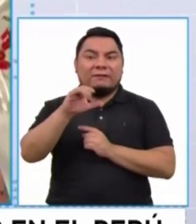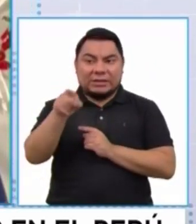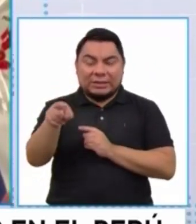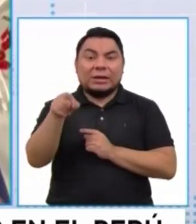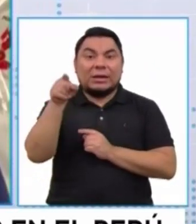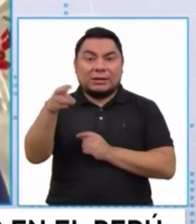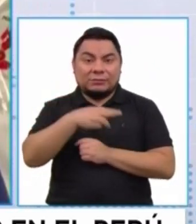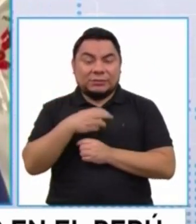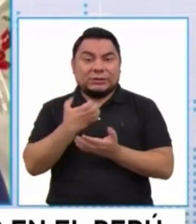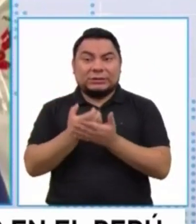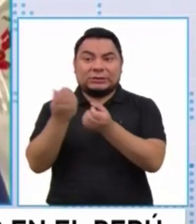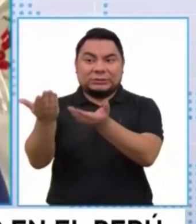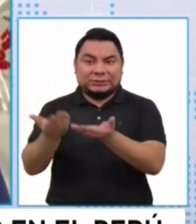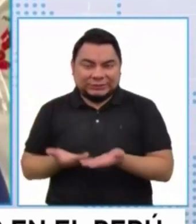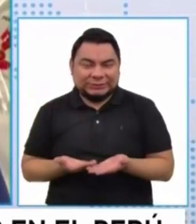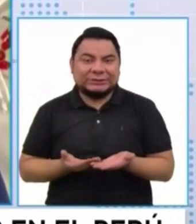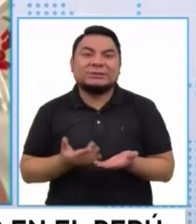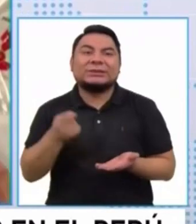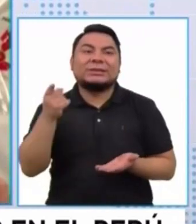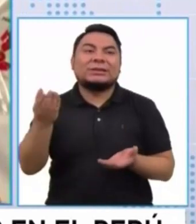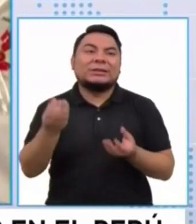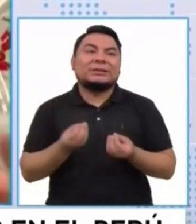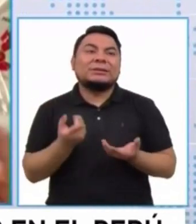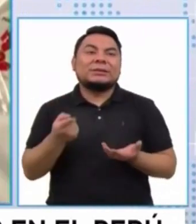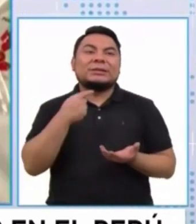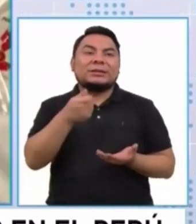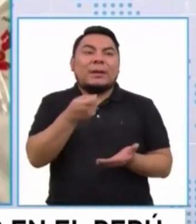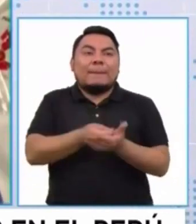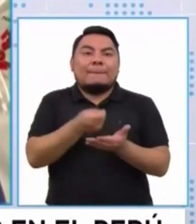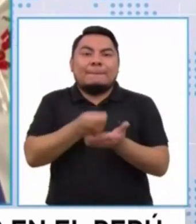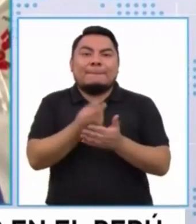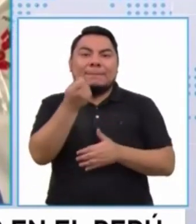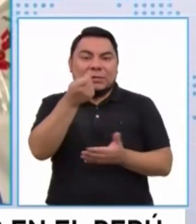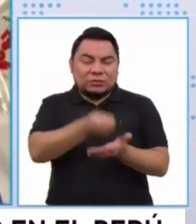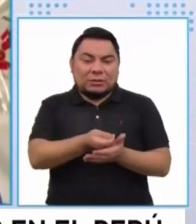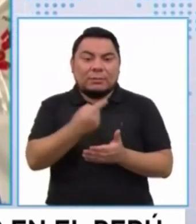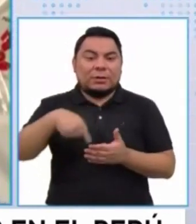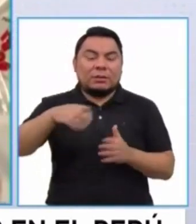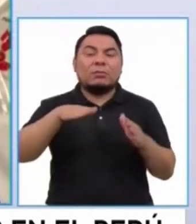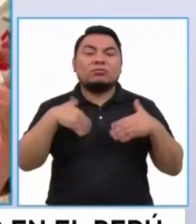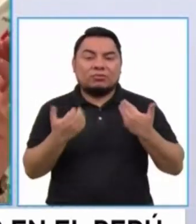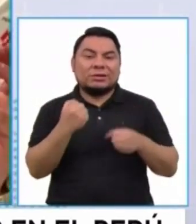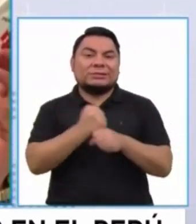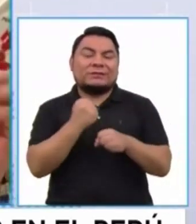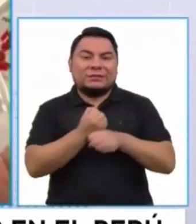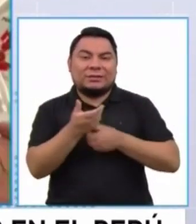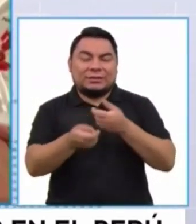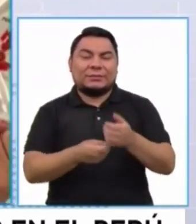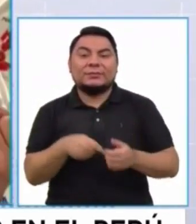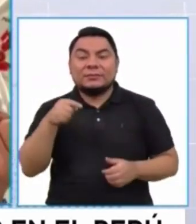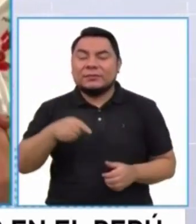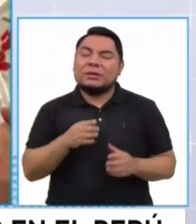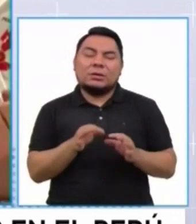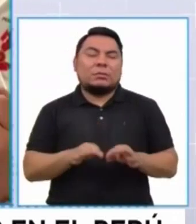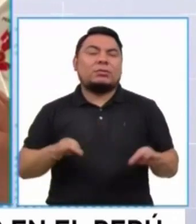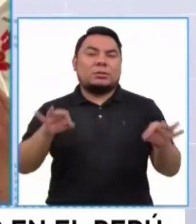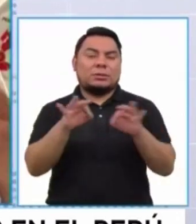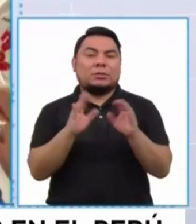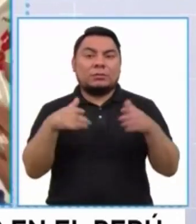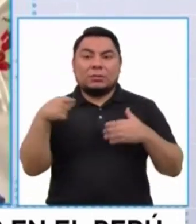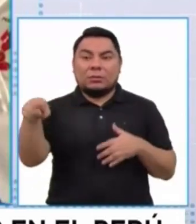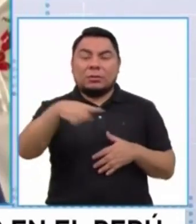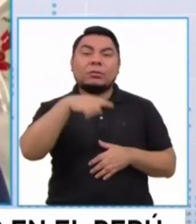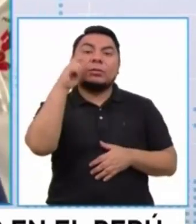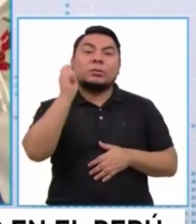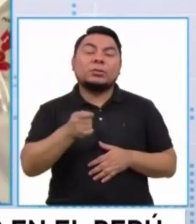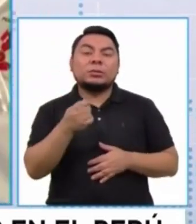nos ha dado este presupuesto. Esto es un arma útil para que los